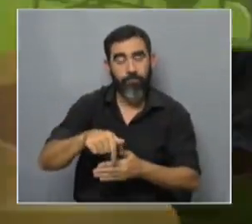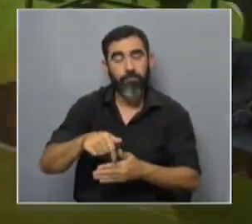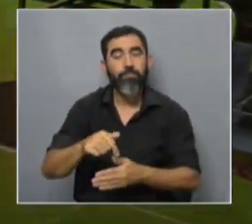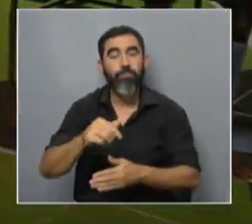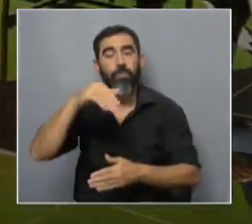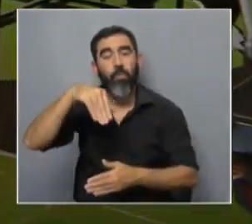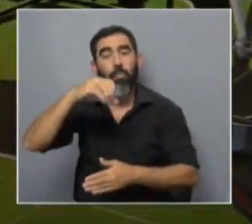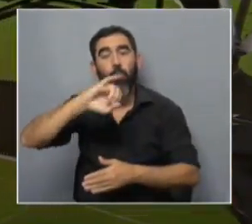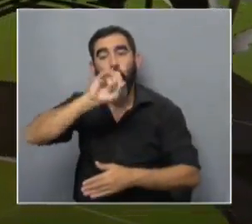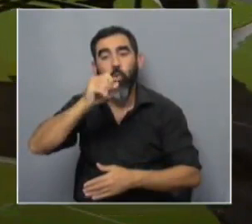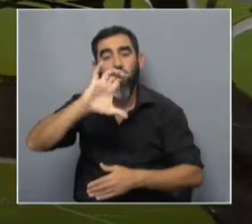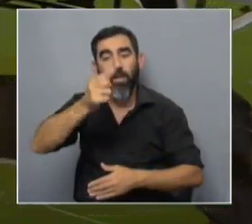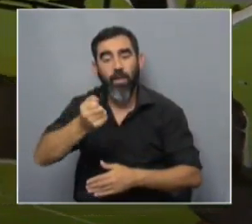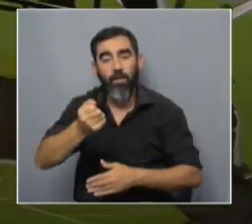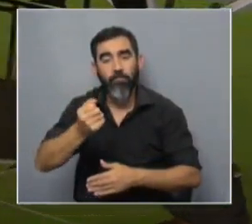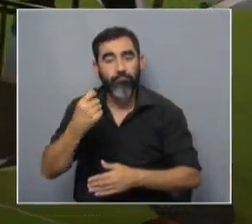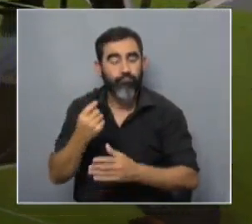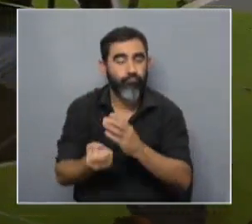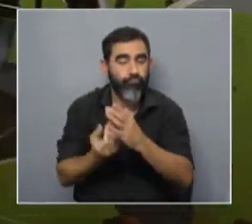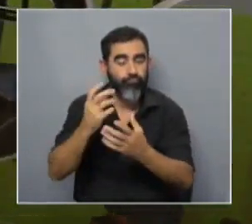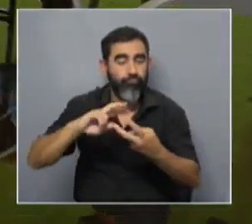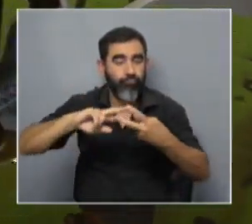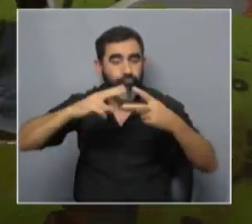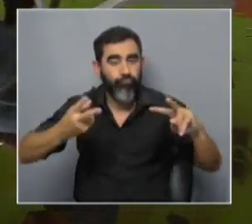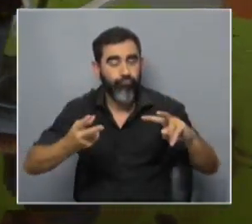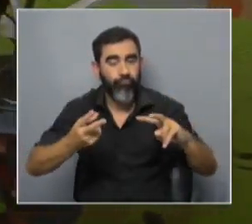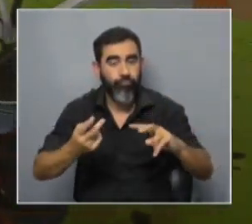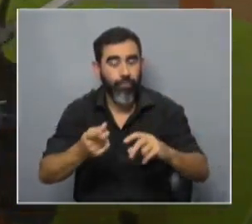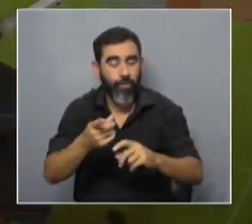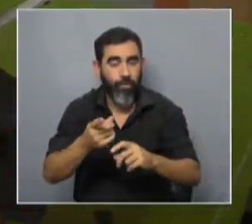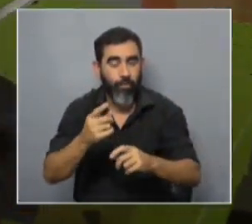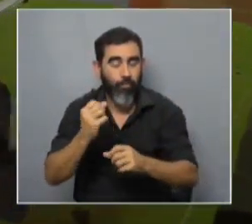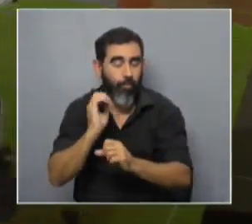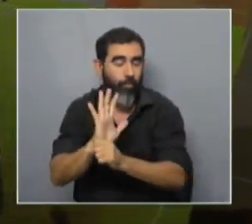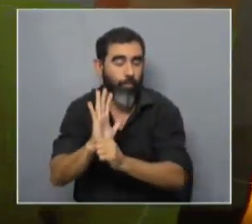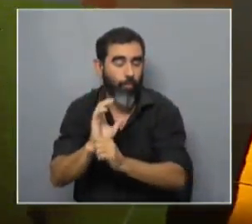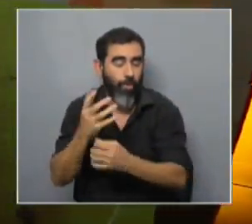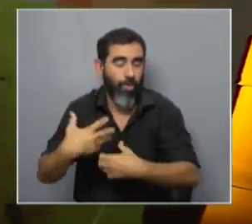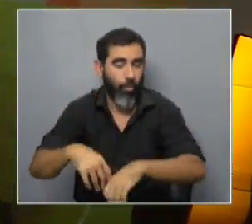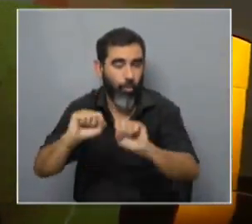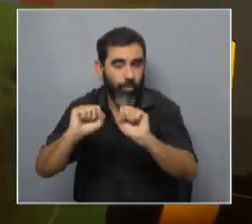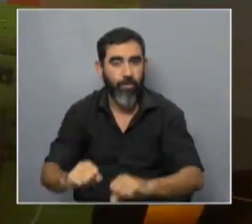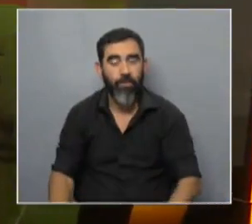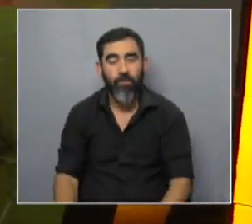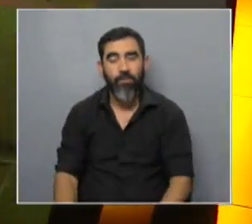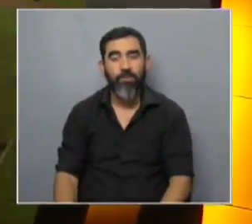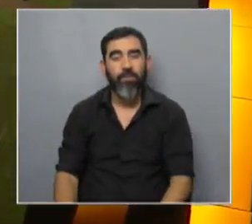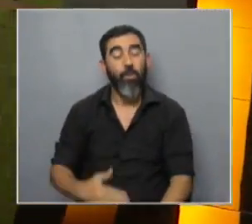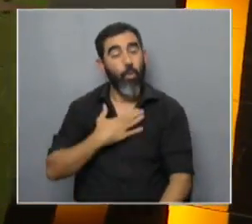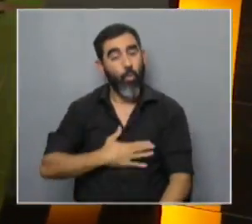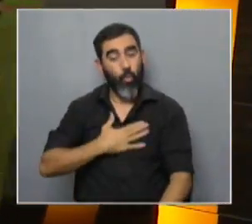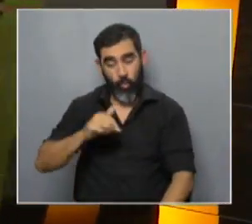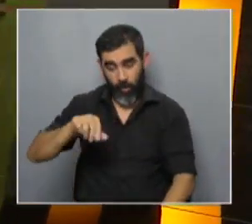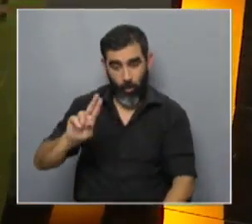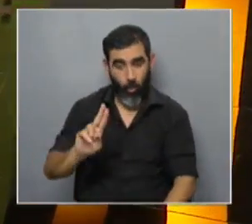Francisco Mojica, padre de la técnica de edición genética denominada CRISPR. Francis, un gusto tenerlo acá. Hola, muy buenas, ¿qué tal? Y un gusto tenerlo